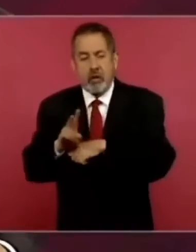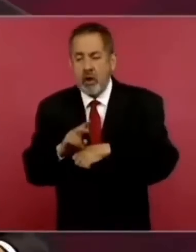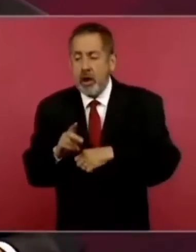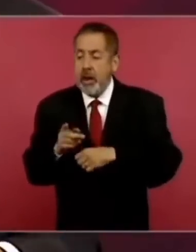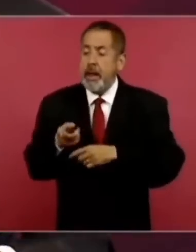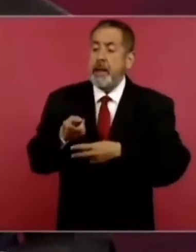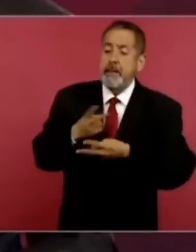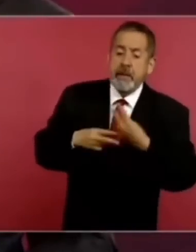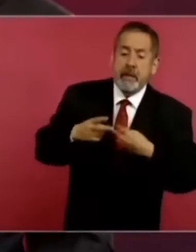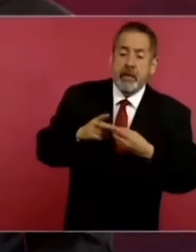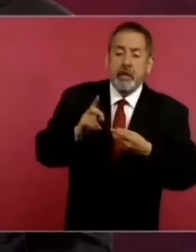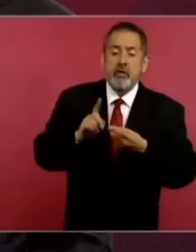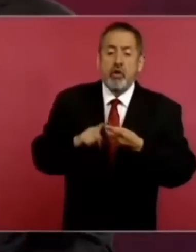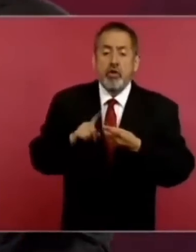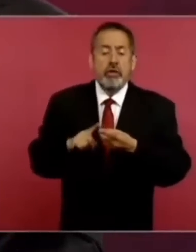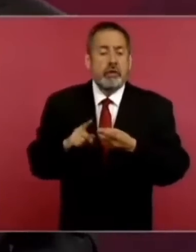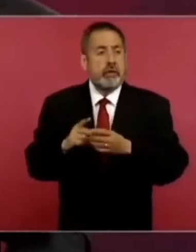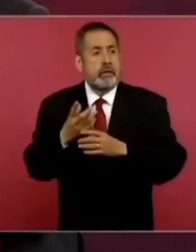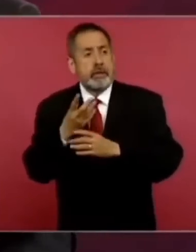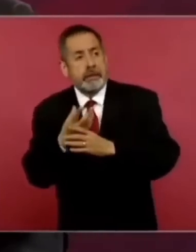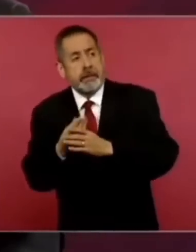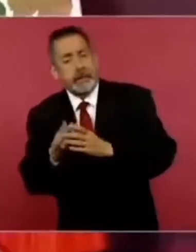saliendo o están